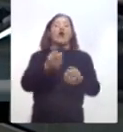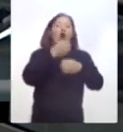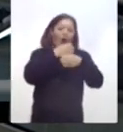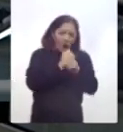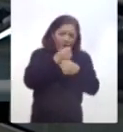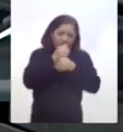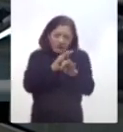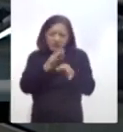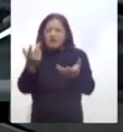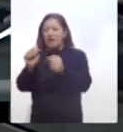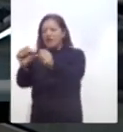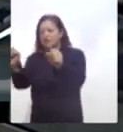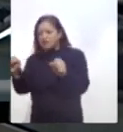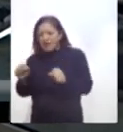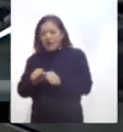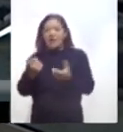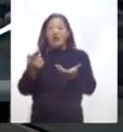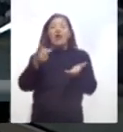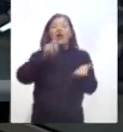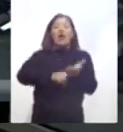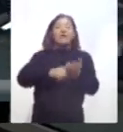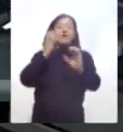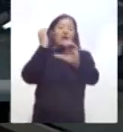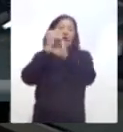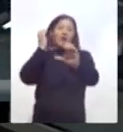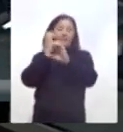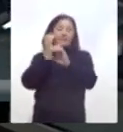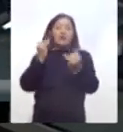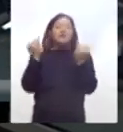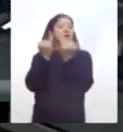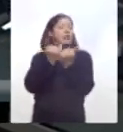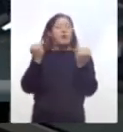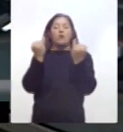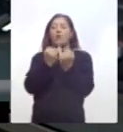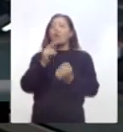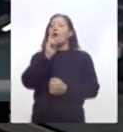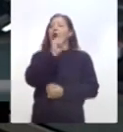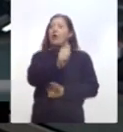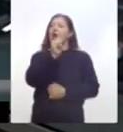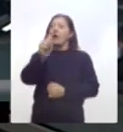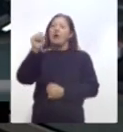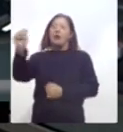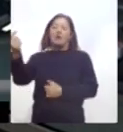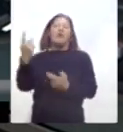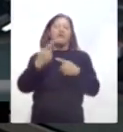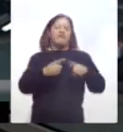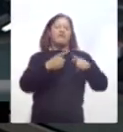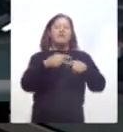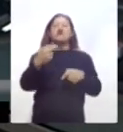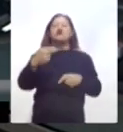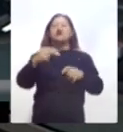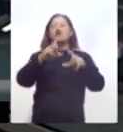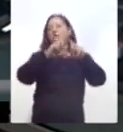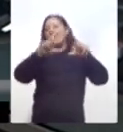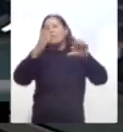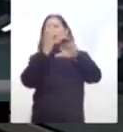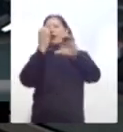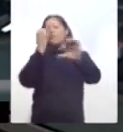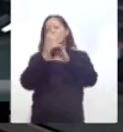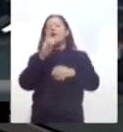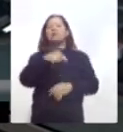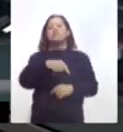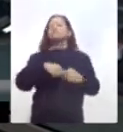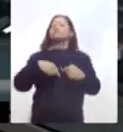salas, todas las unidades. También por parte de las líneas de autobuses también están sanitizando sus unidades cada